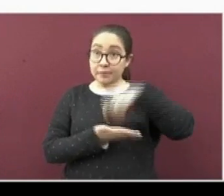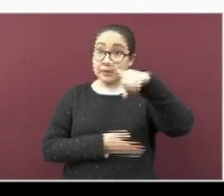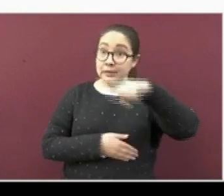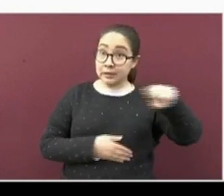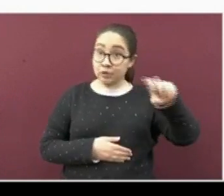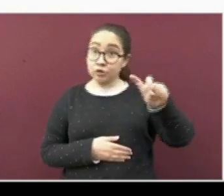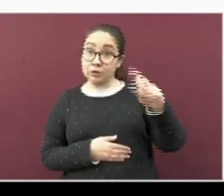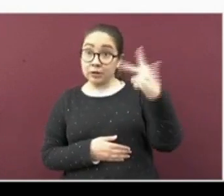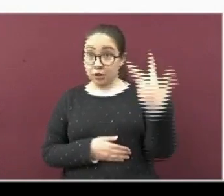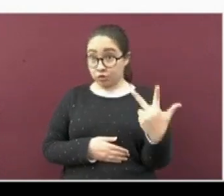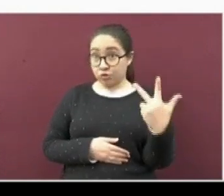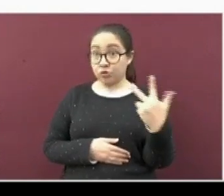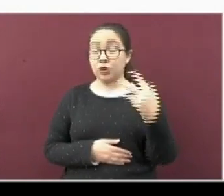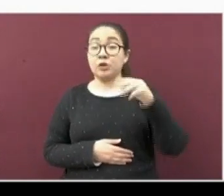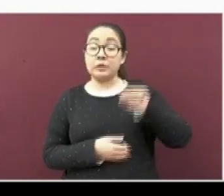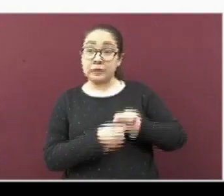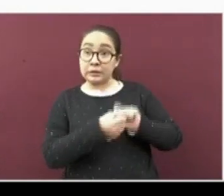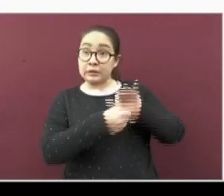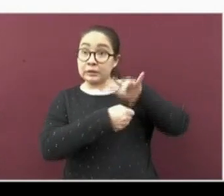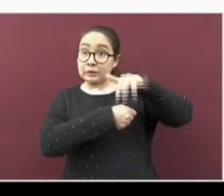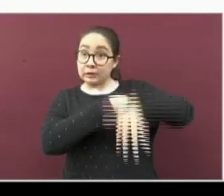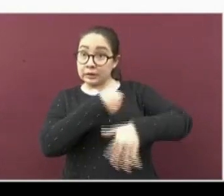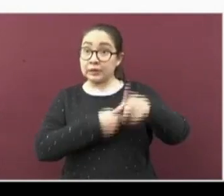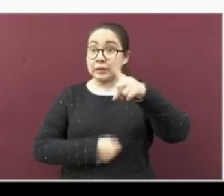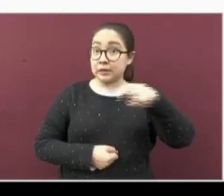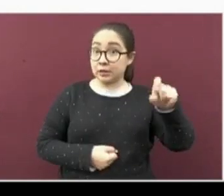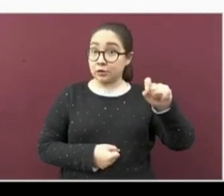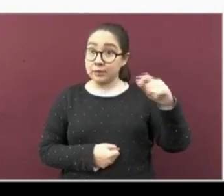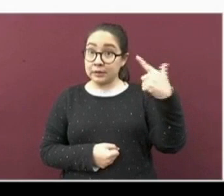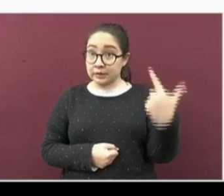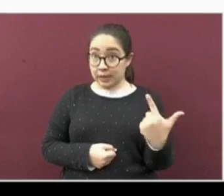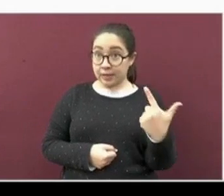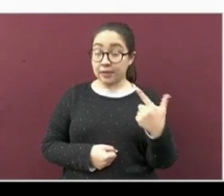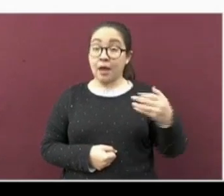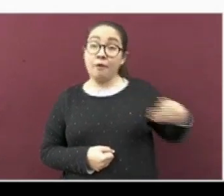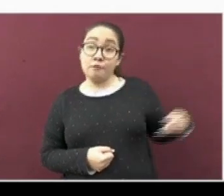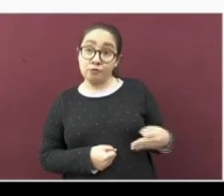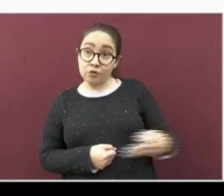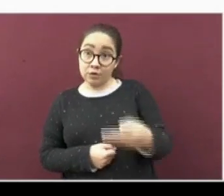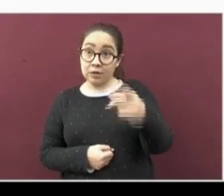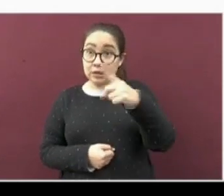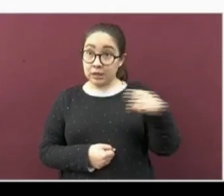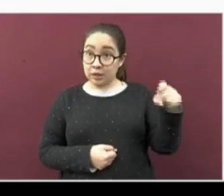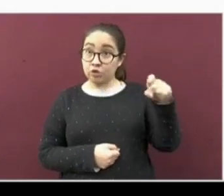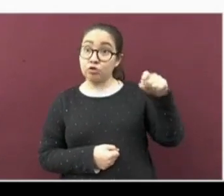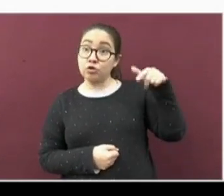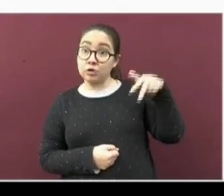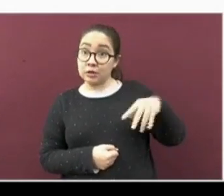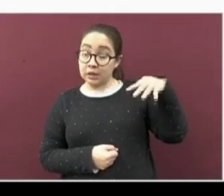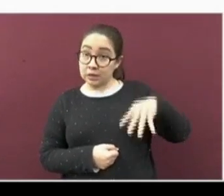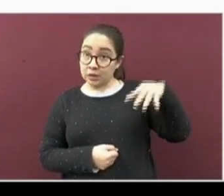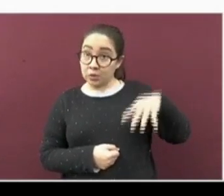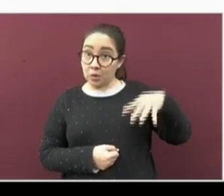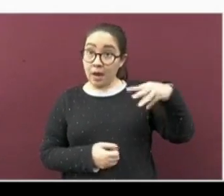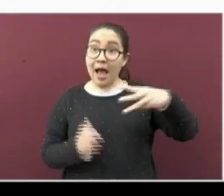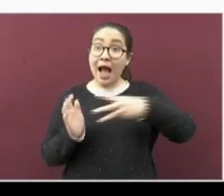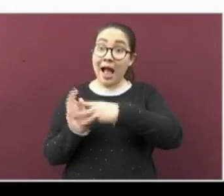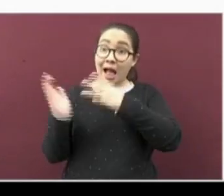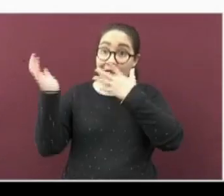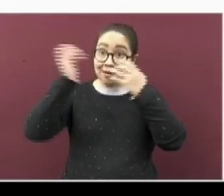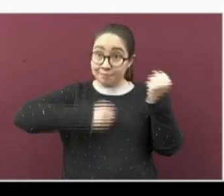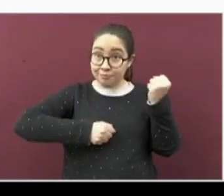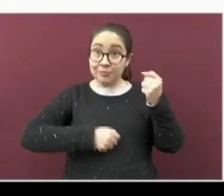138. San Andrés Tuxtla, 127. Y Fortín, 119. Martínez de la Torre,